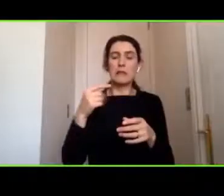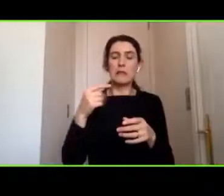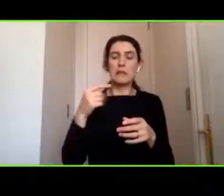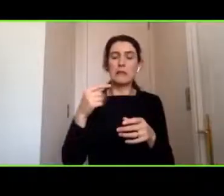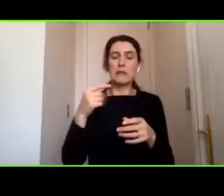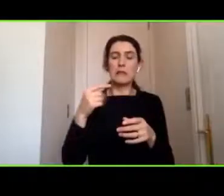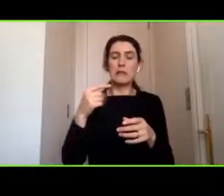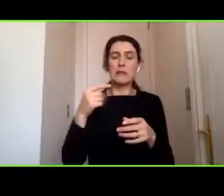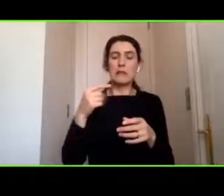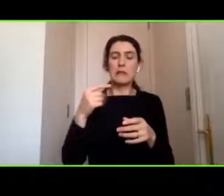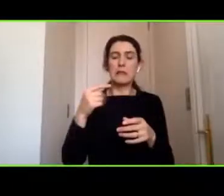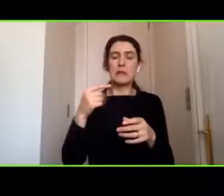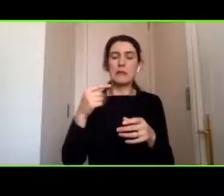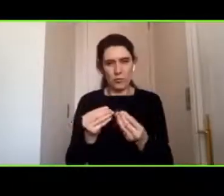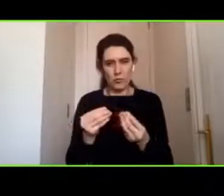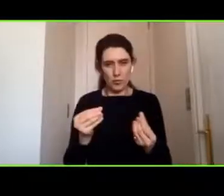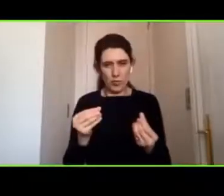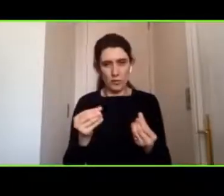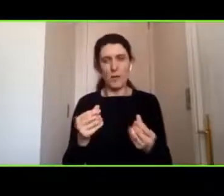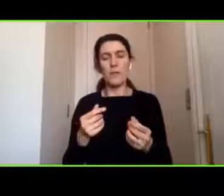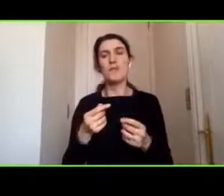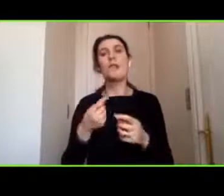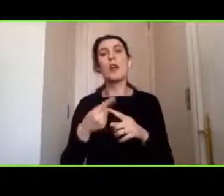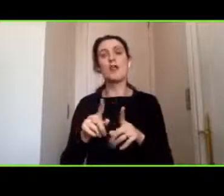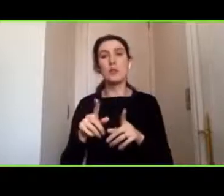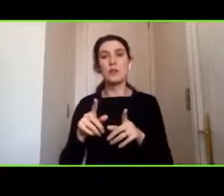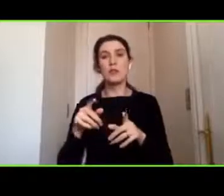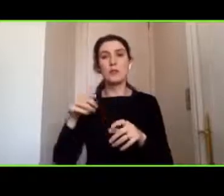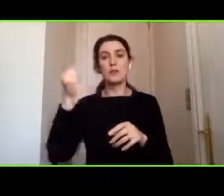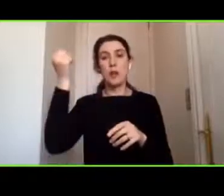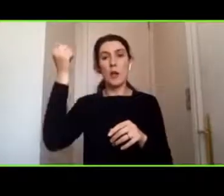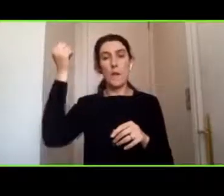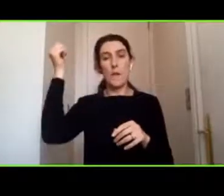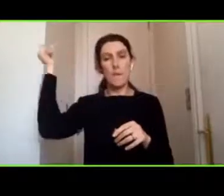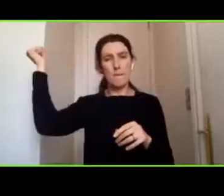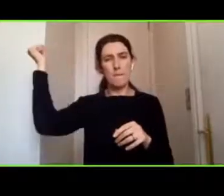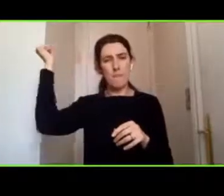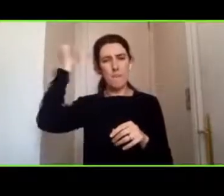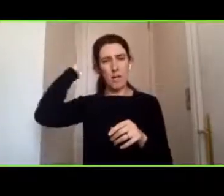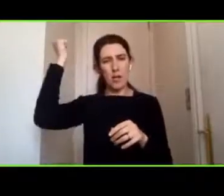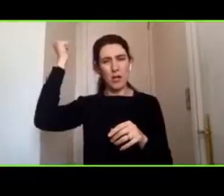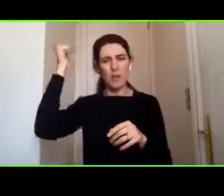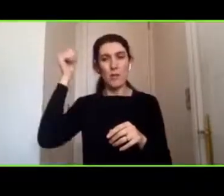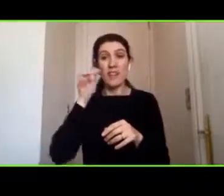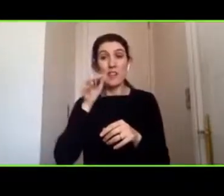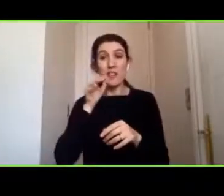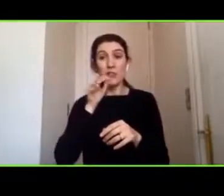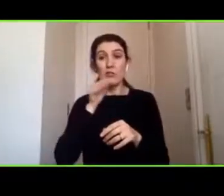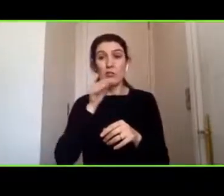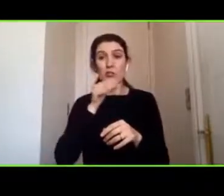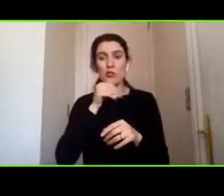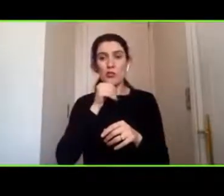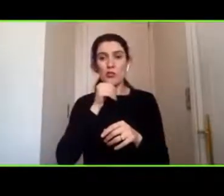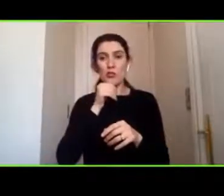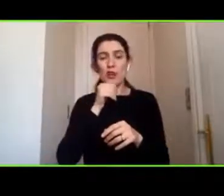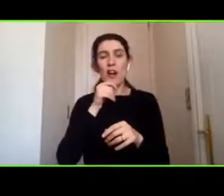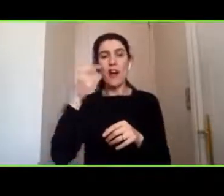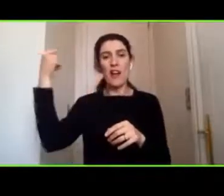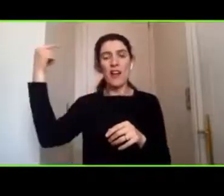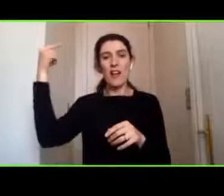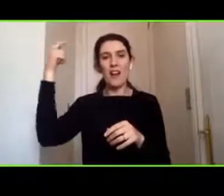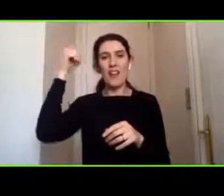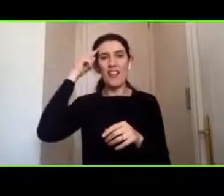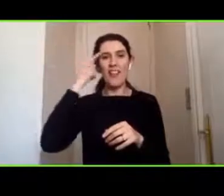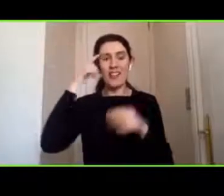contusiones de cráneo que son pacientes que solamente reciben un golpe sin lesión encefálica que la gran